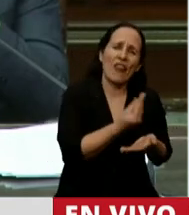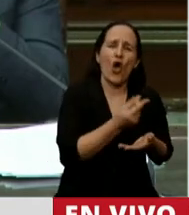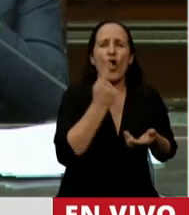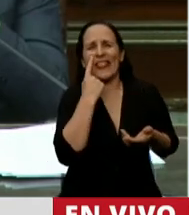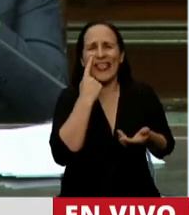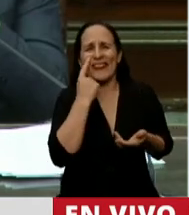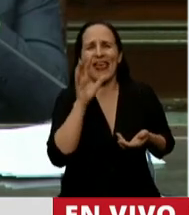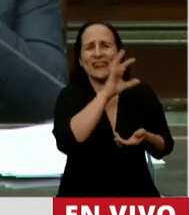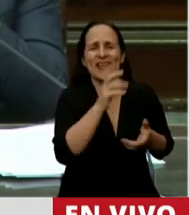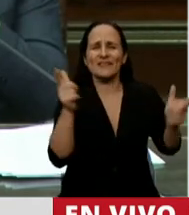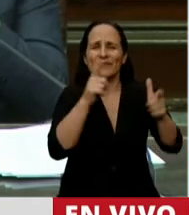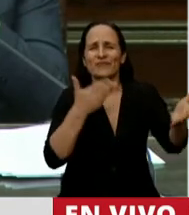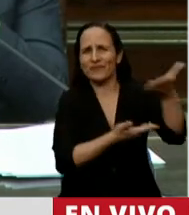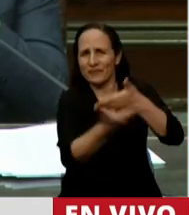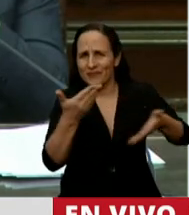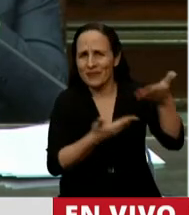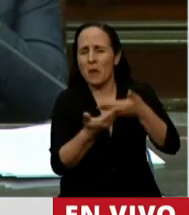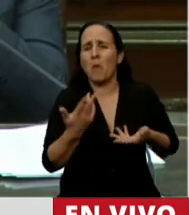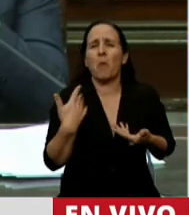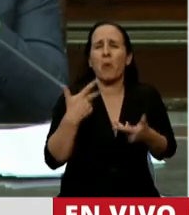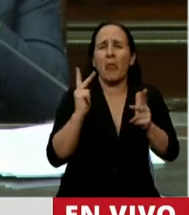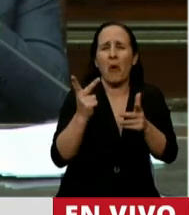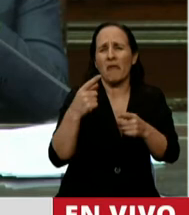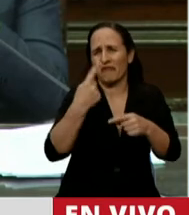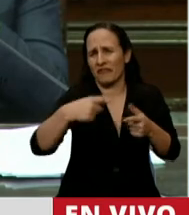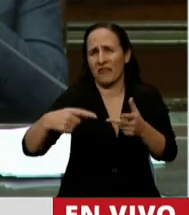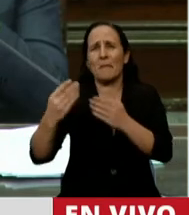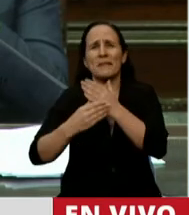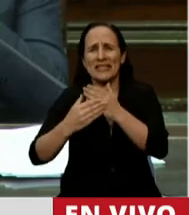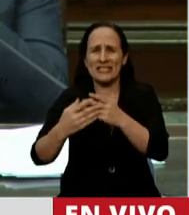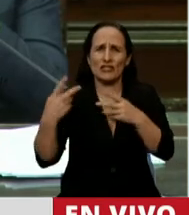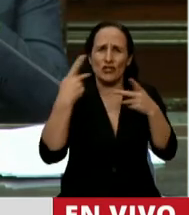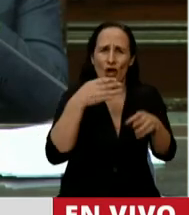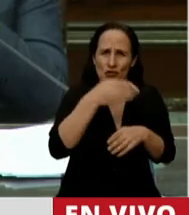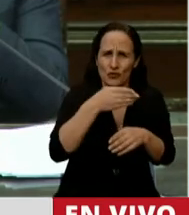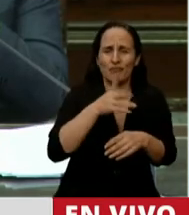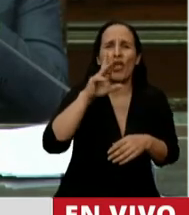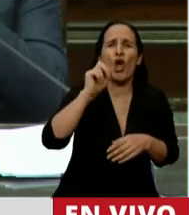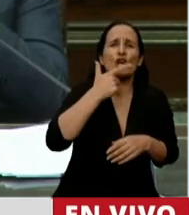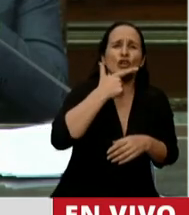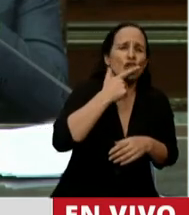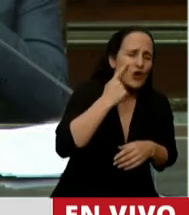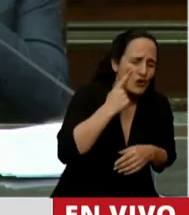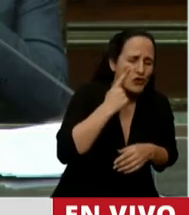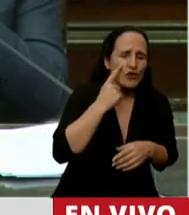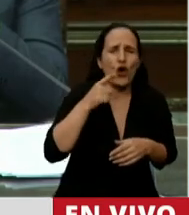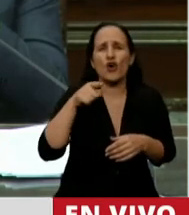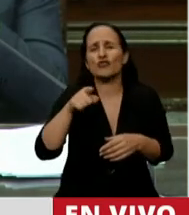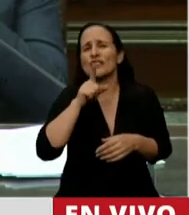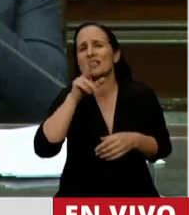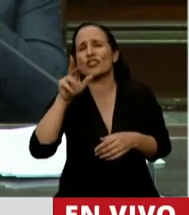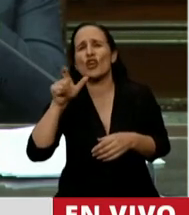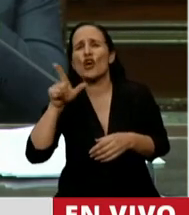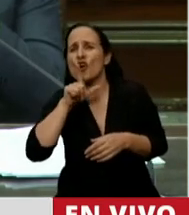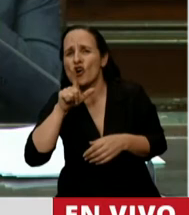intendentes, y puedo mencionar a ministros que han estado en la provincia, como Agustín Rossi, Catopodi, Trota,